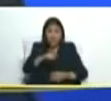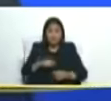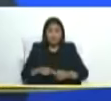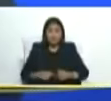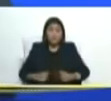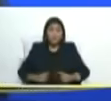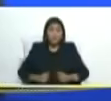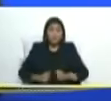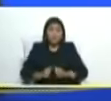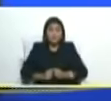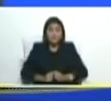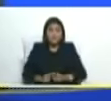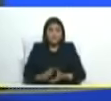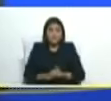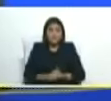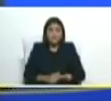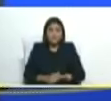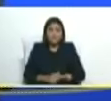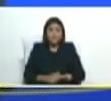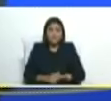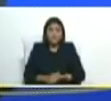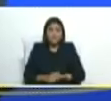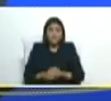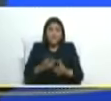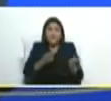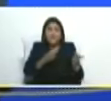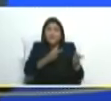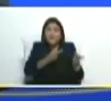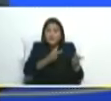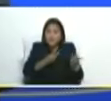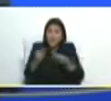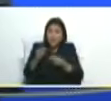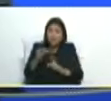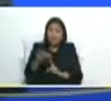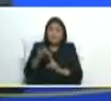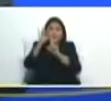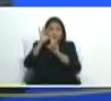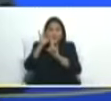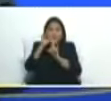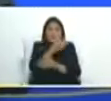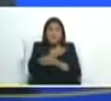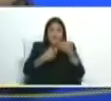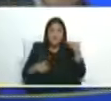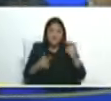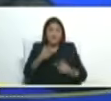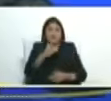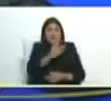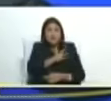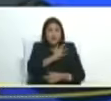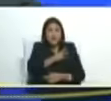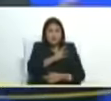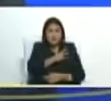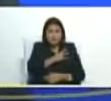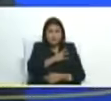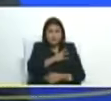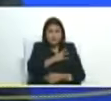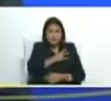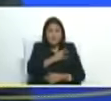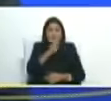estuvo presente el enviado especial del presidente Lula el ex canciller amigo nuestro Celso Amorim